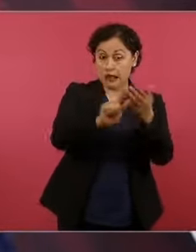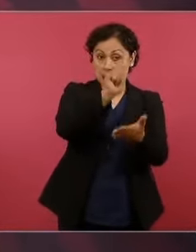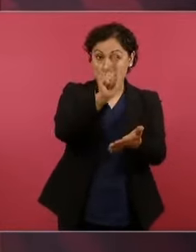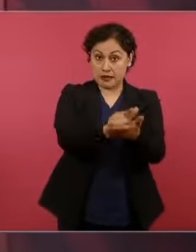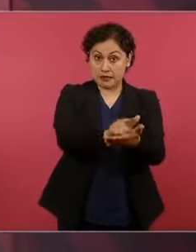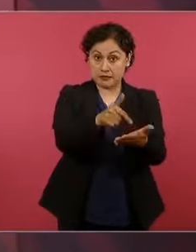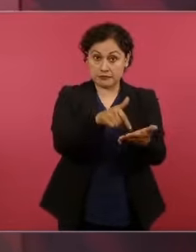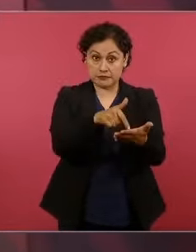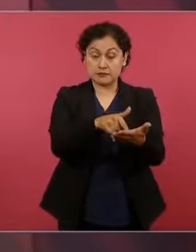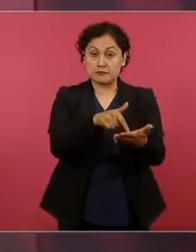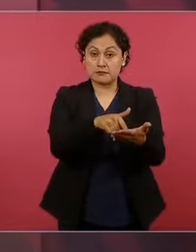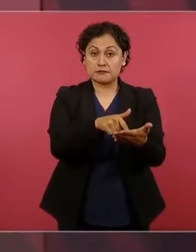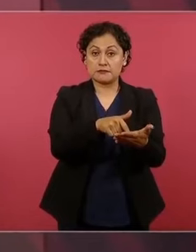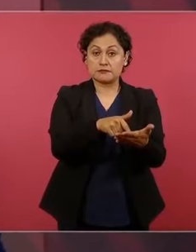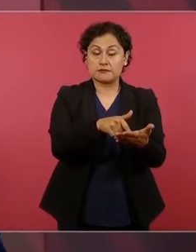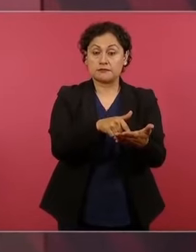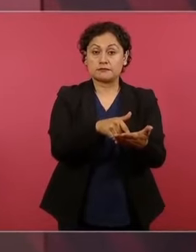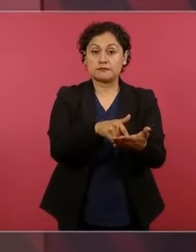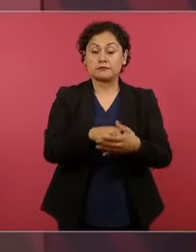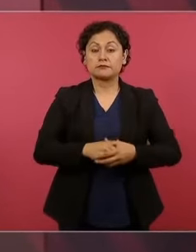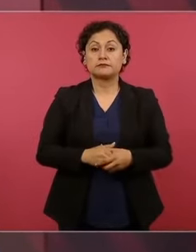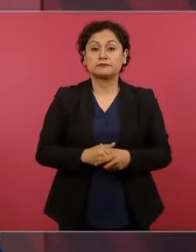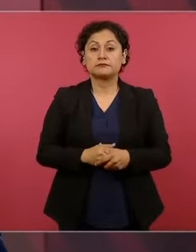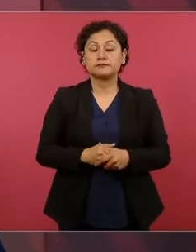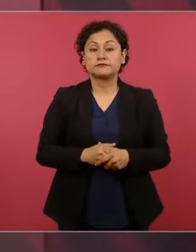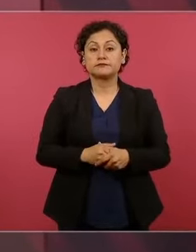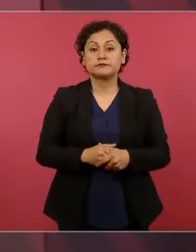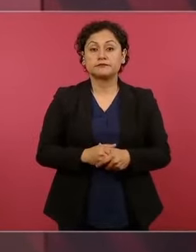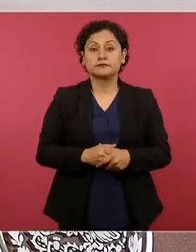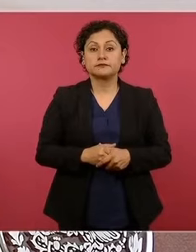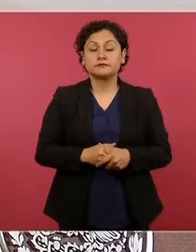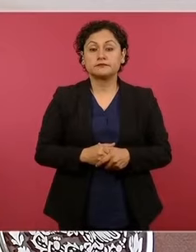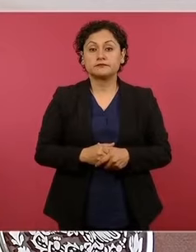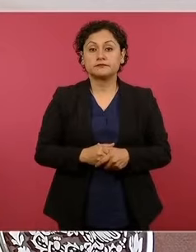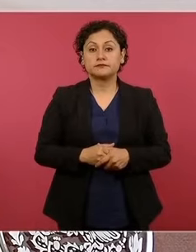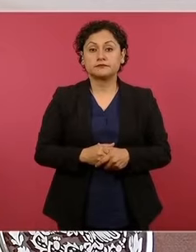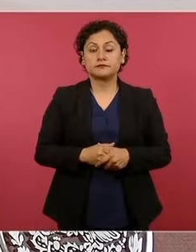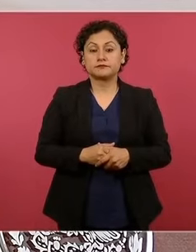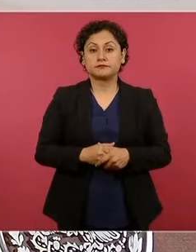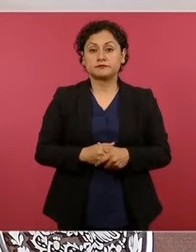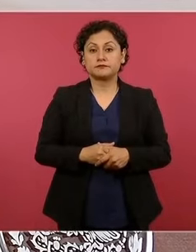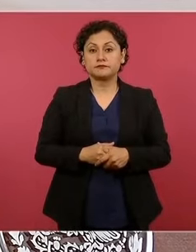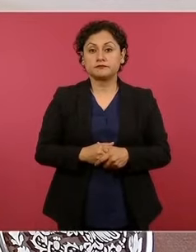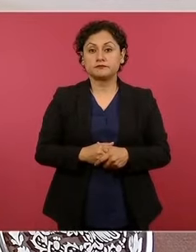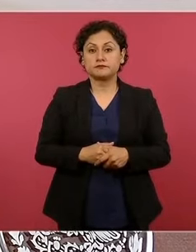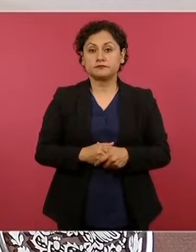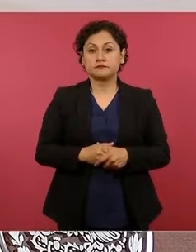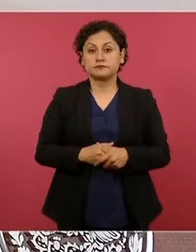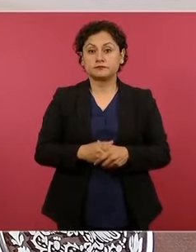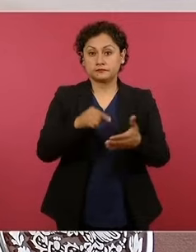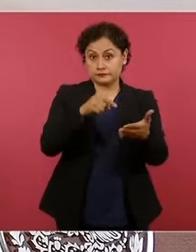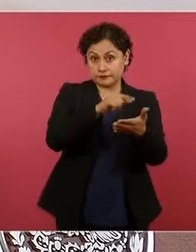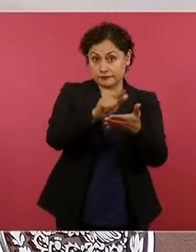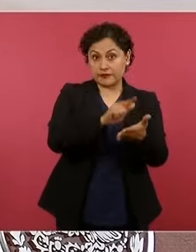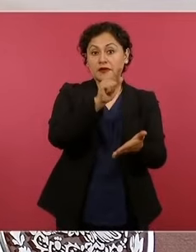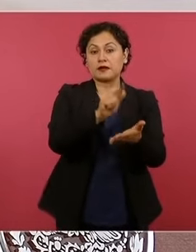abrió, que se puso en práctica desde la llegada del presidente Biden